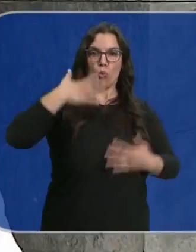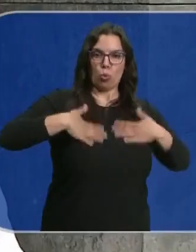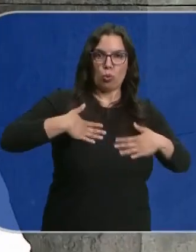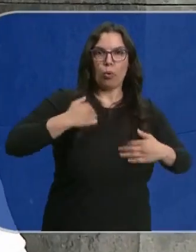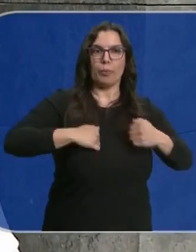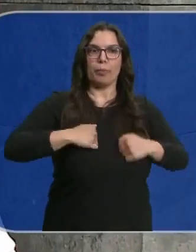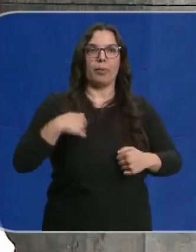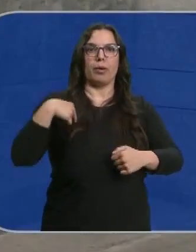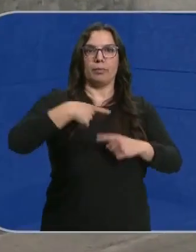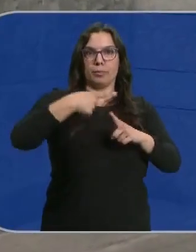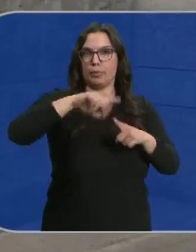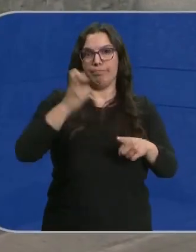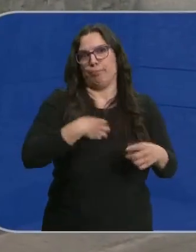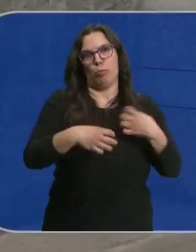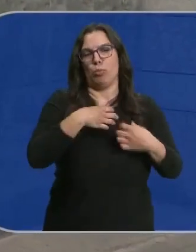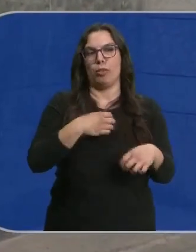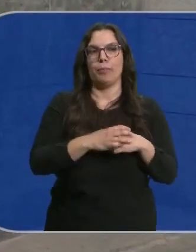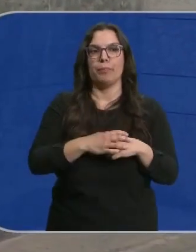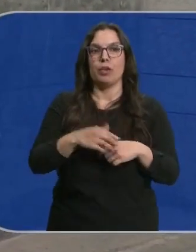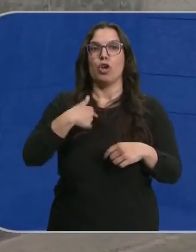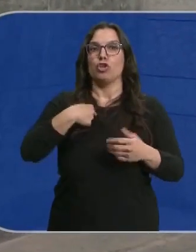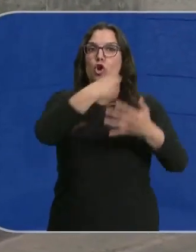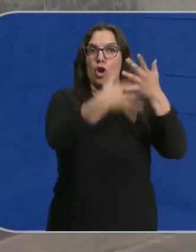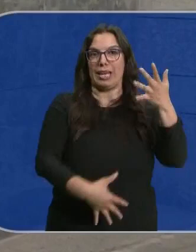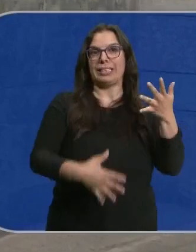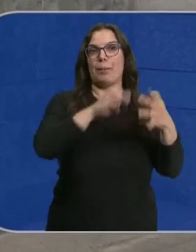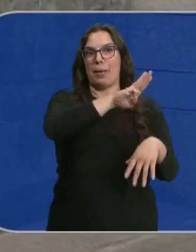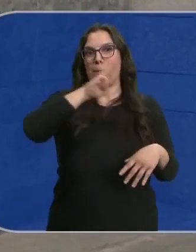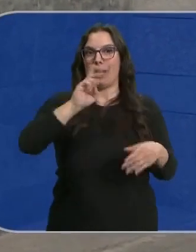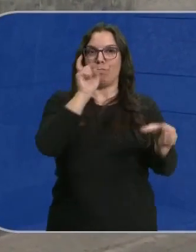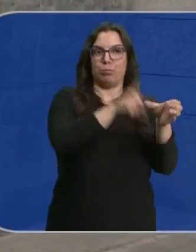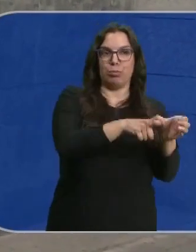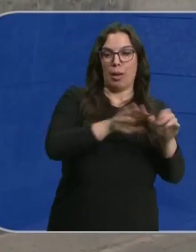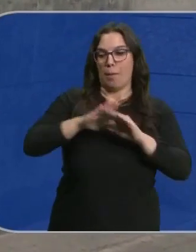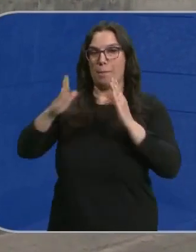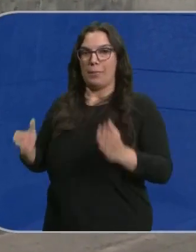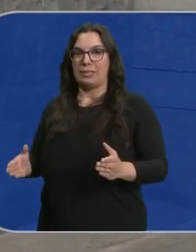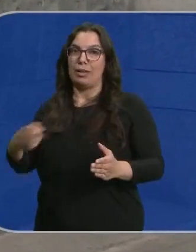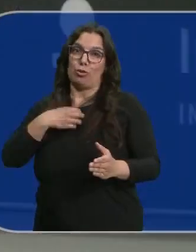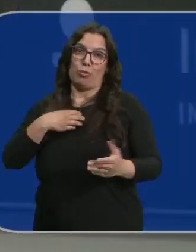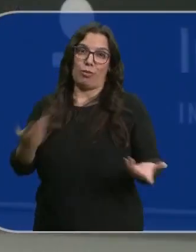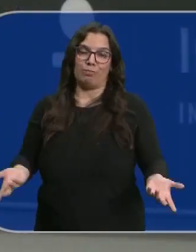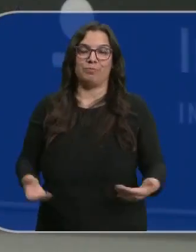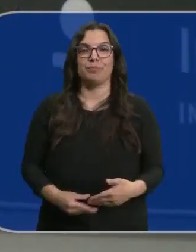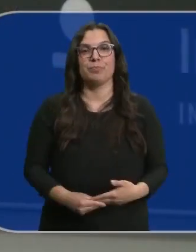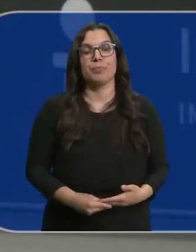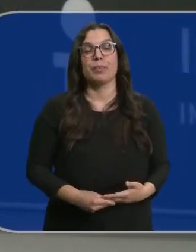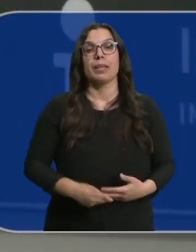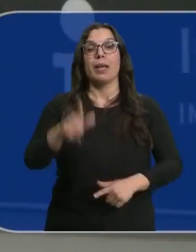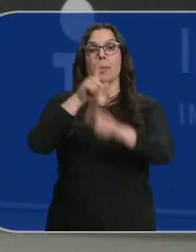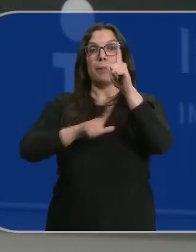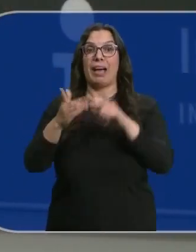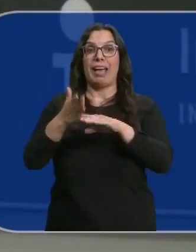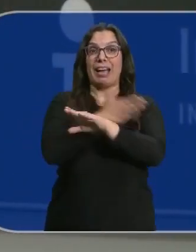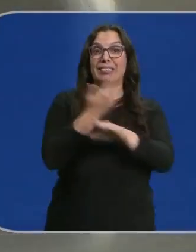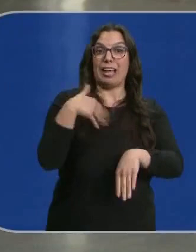hacer varias cosas y no puedo. Estoy en las listas de la una de duero del PP y si estoy en mesa no puedo participar, claro. Los viajes programados